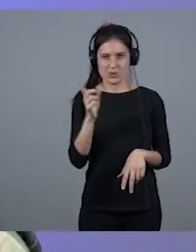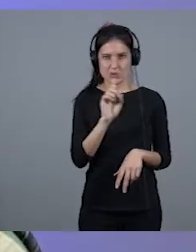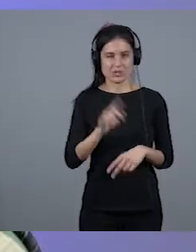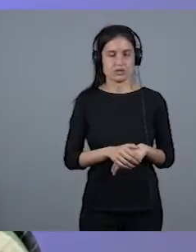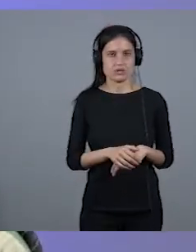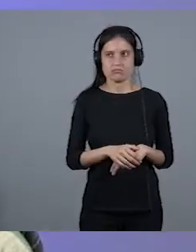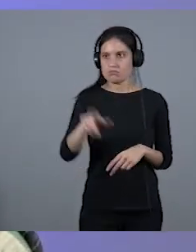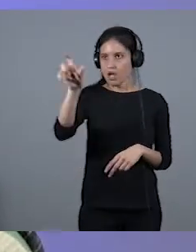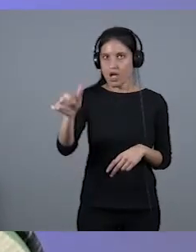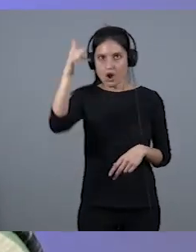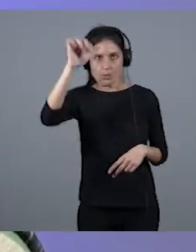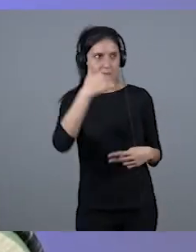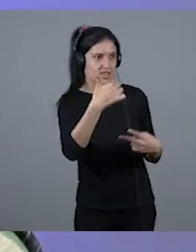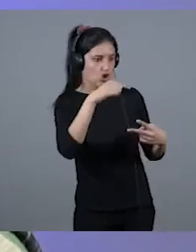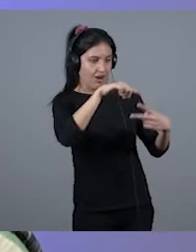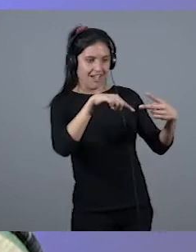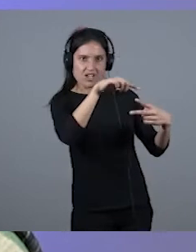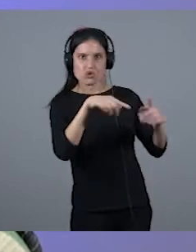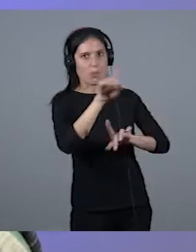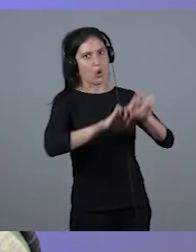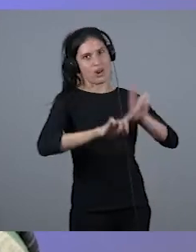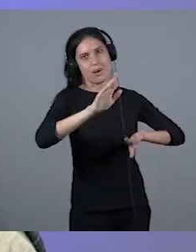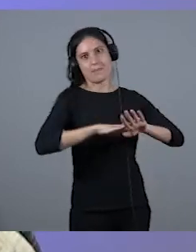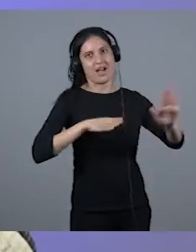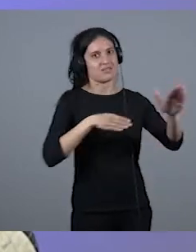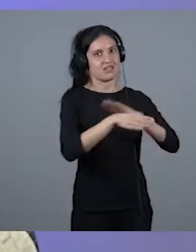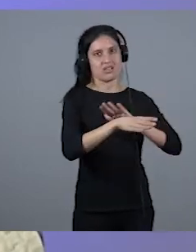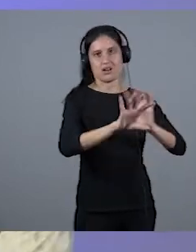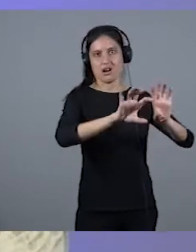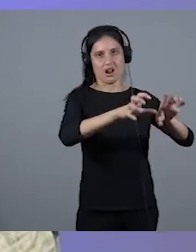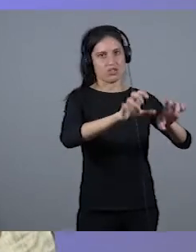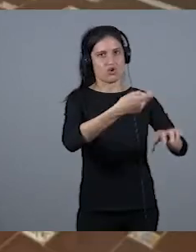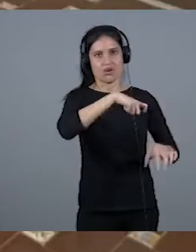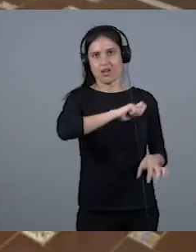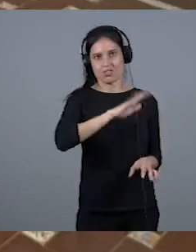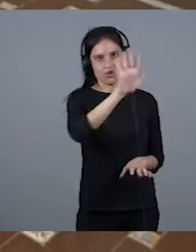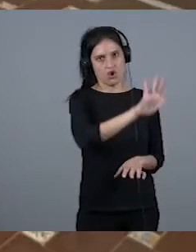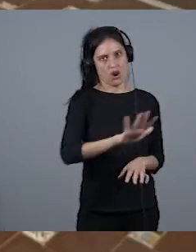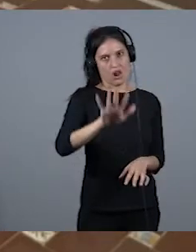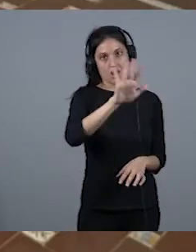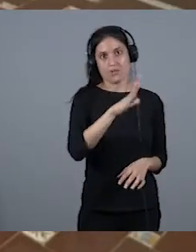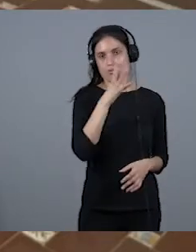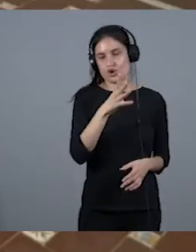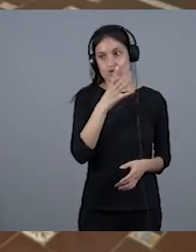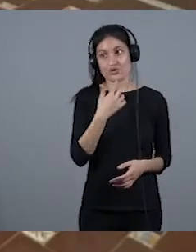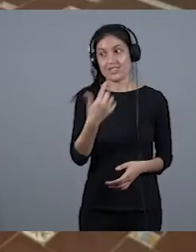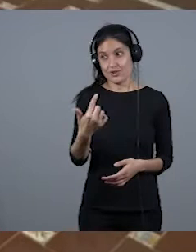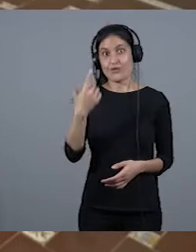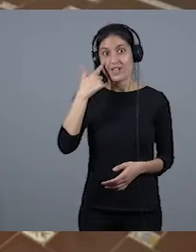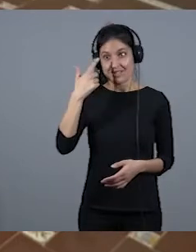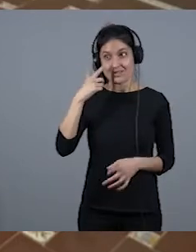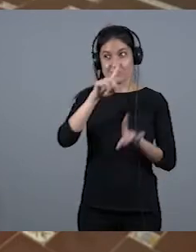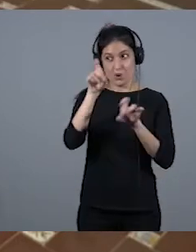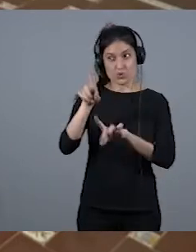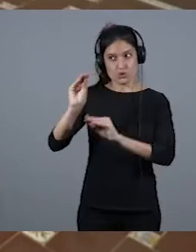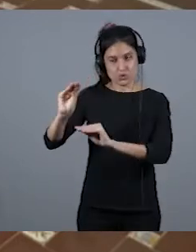era un hándicap tremendo para que yo entrara en Radio Nacional. O por eso te digo que muchas veces vea a tu pregunta cómo he influido, pues